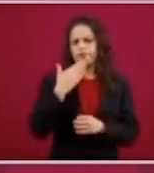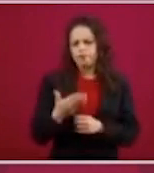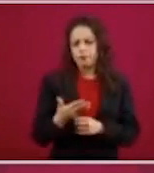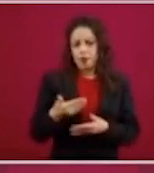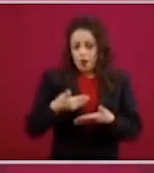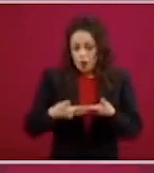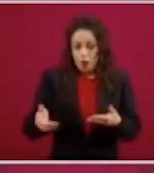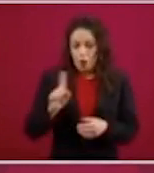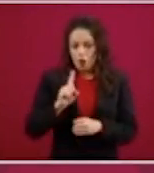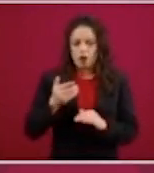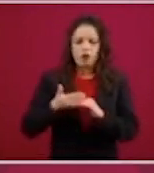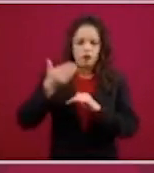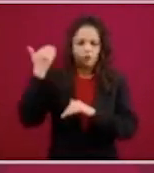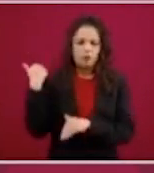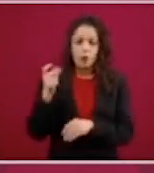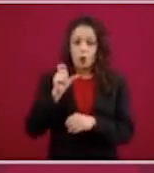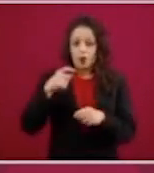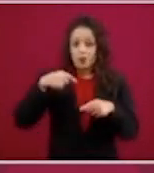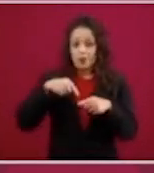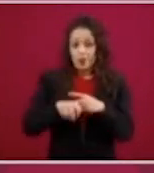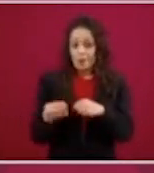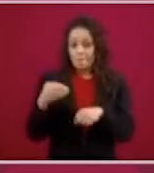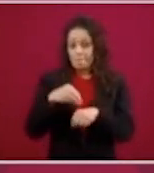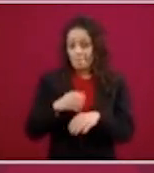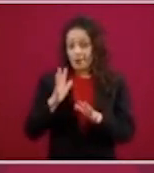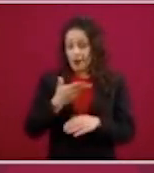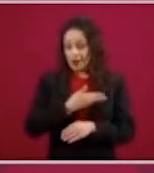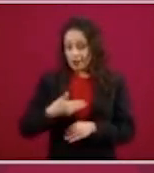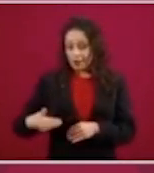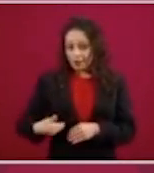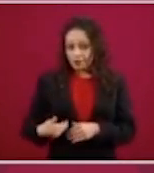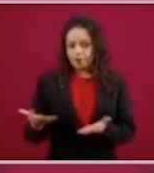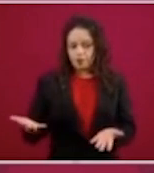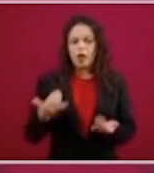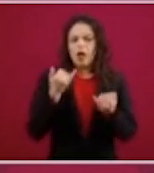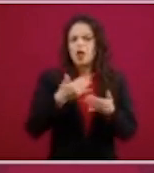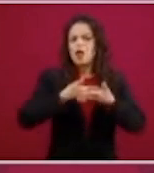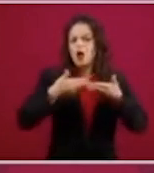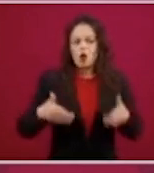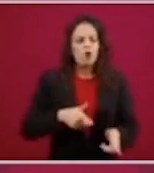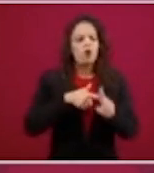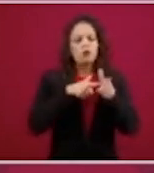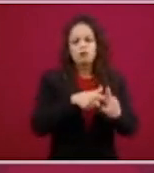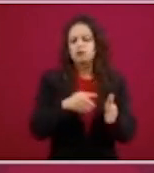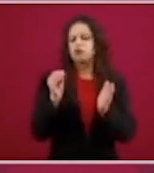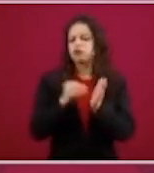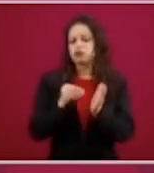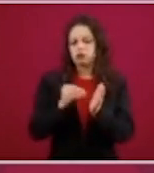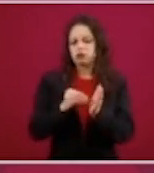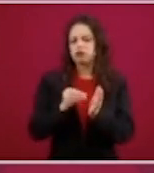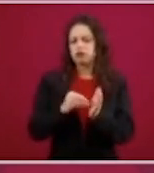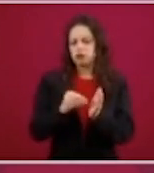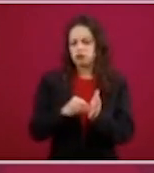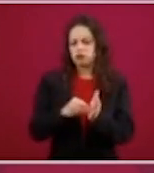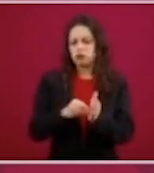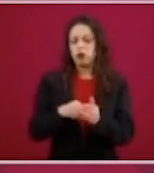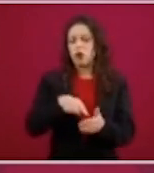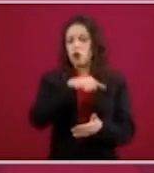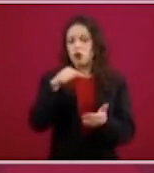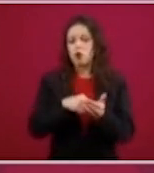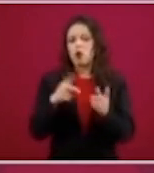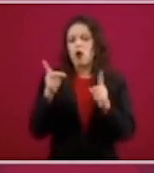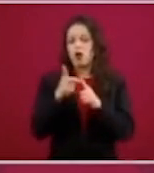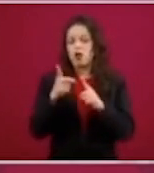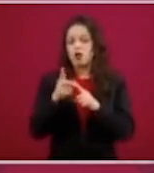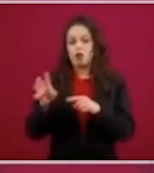gobierno, y así lo seguiremos haciendo. Y no se colocan centroamericanos en medio de ningún lado en el sur del